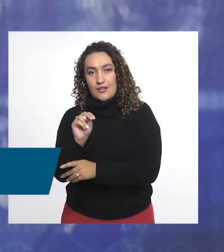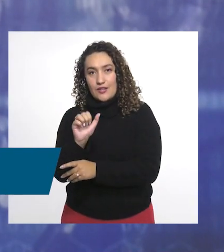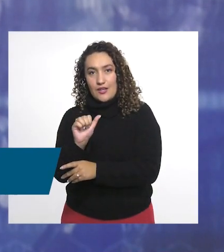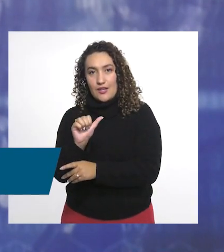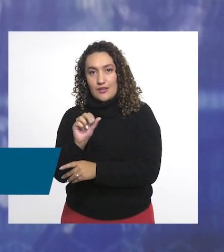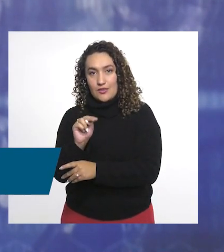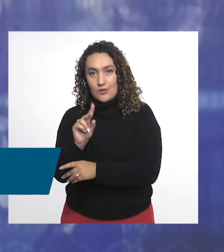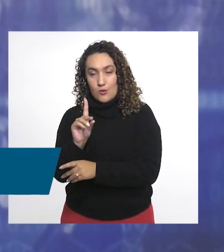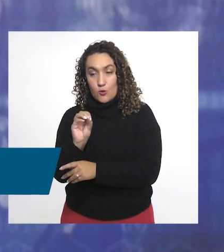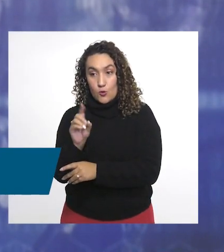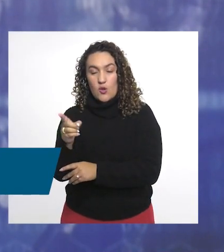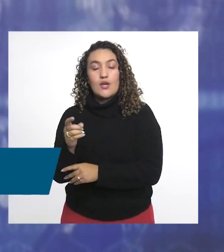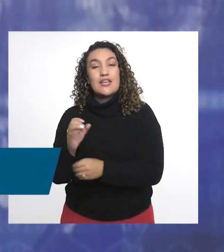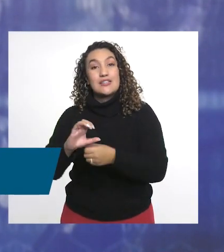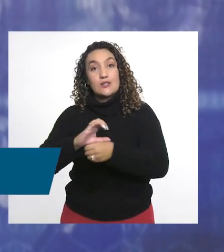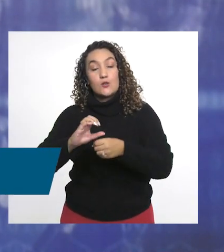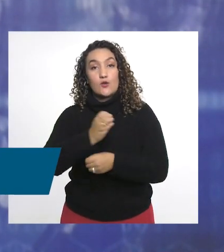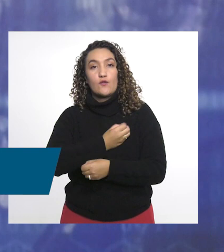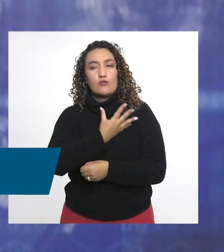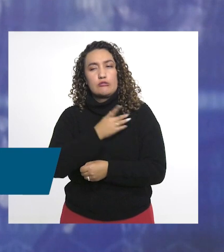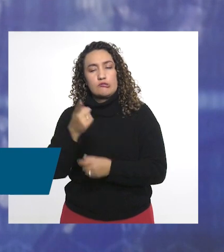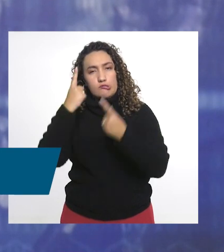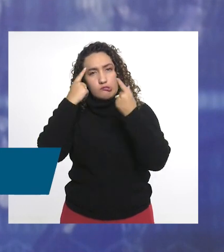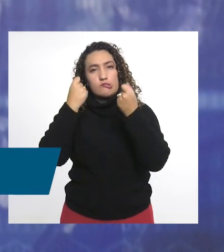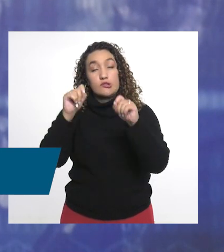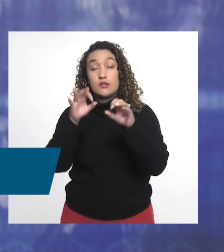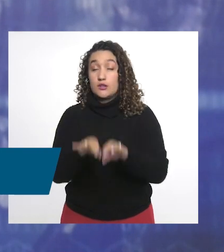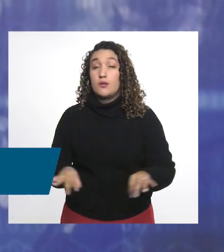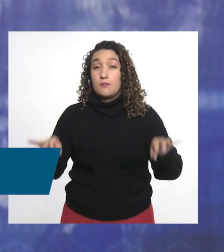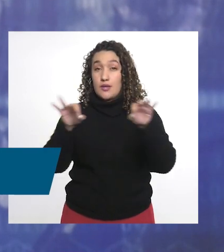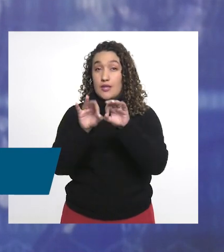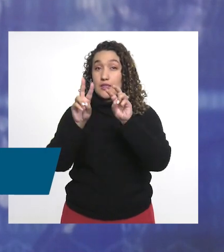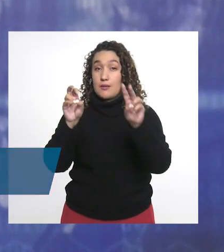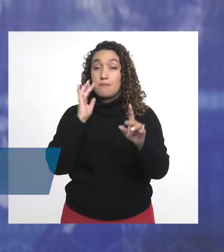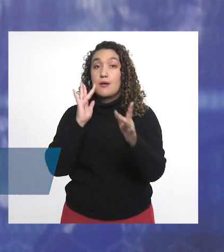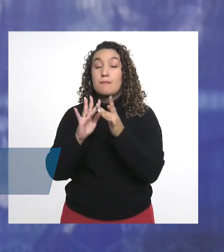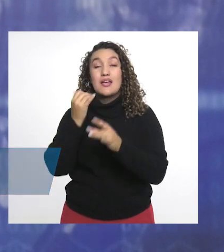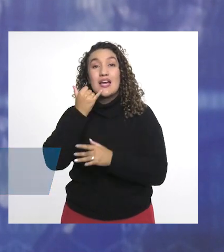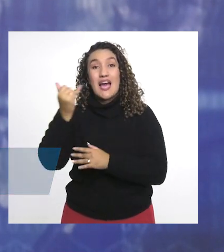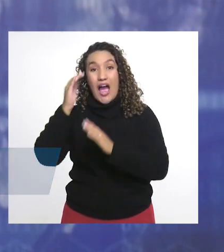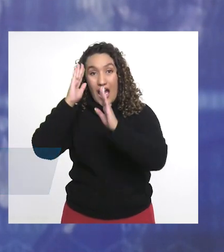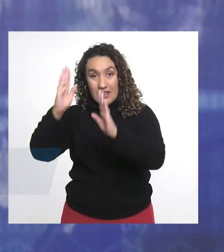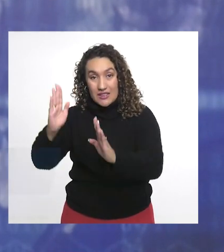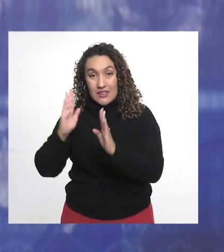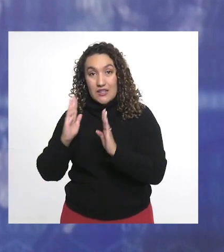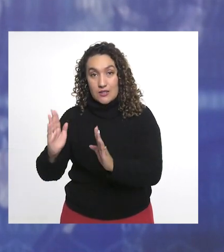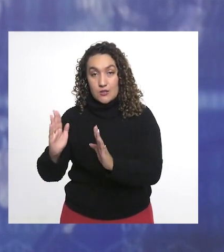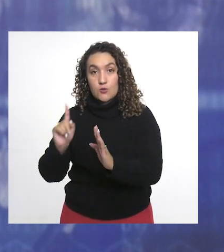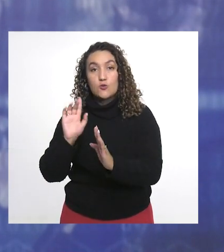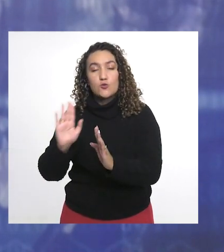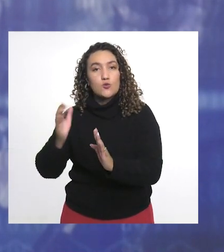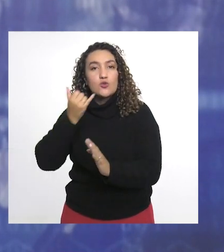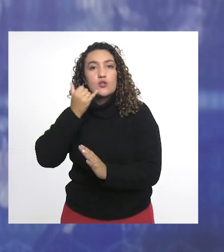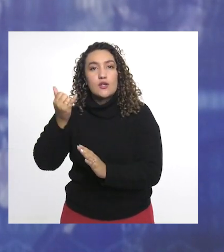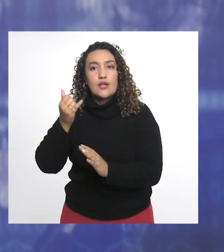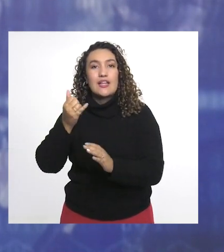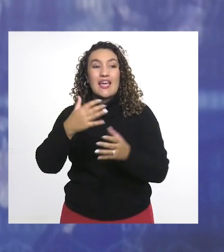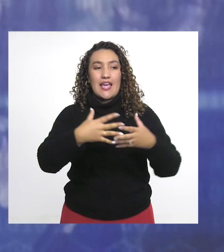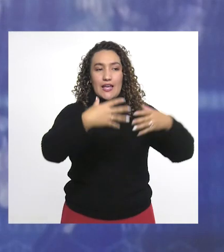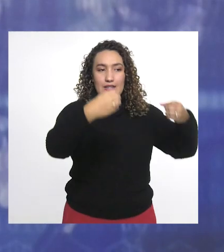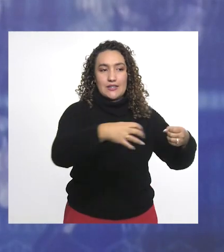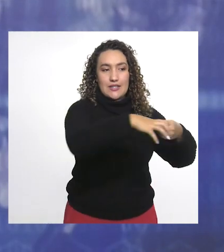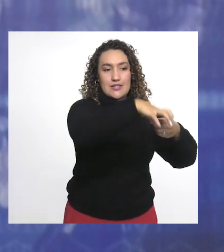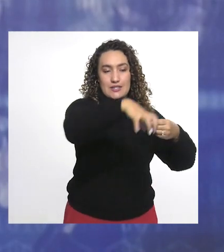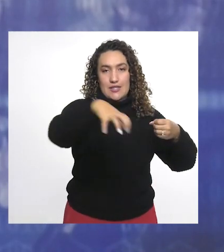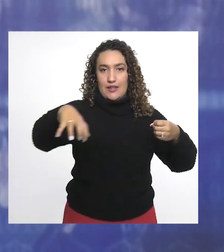quien desde la ciudad de Florencia nos plantea una preocupación importante relacionada con la atención telefónica en nuestros distintos centros o instancias de